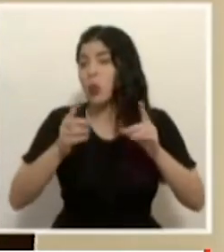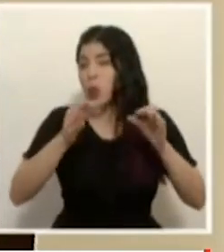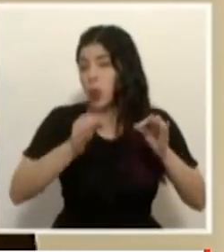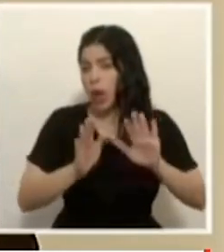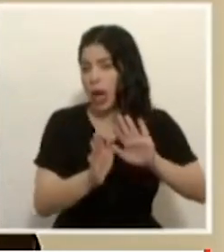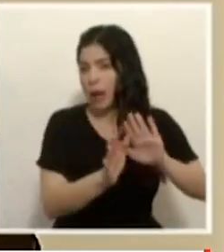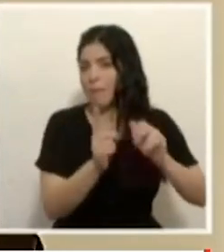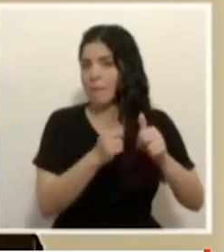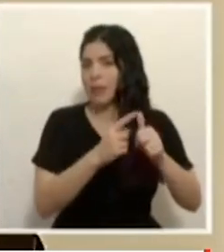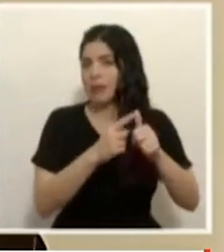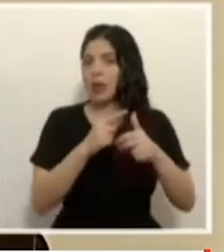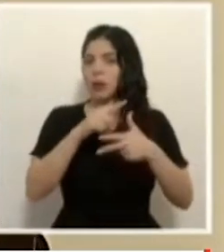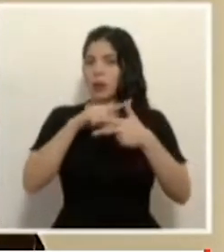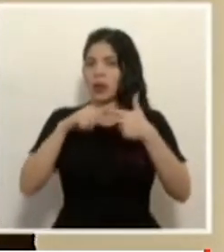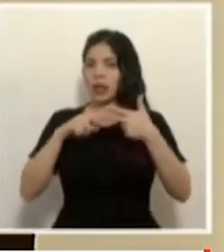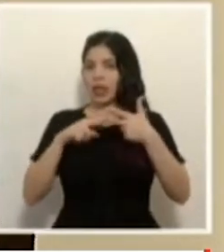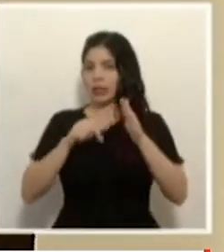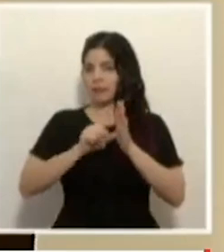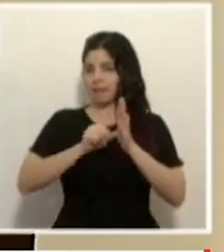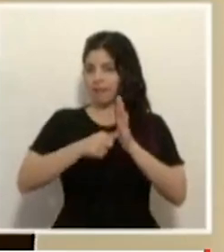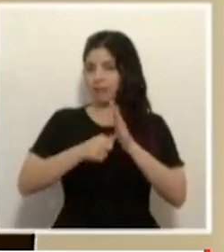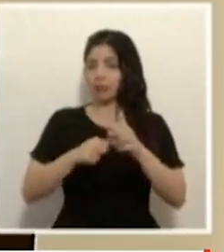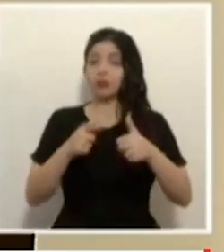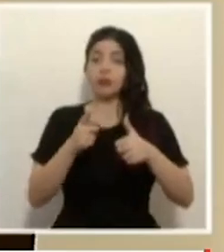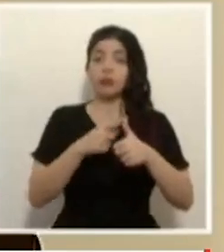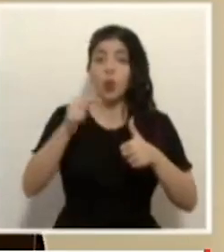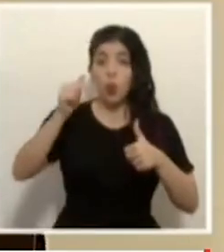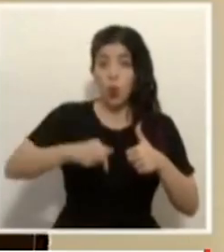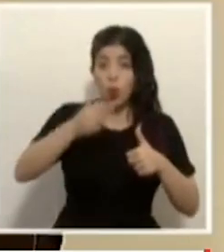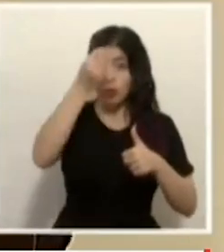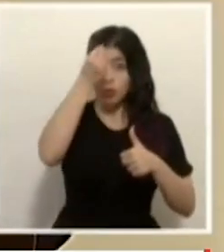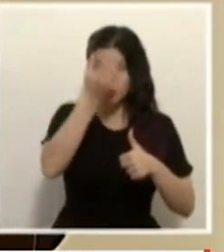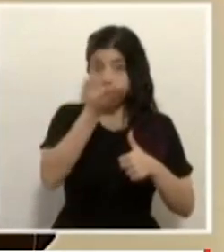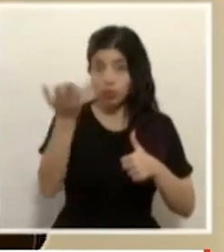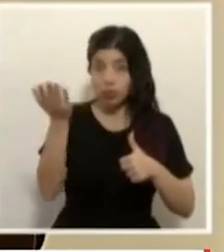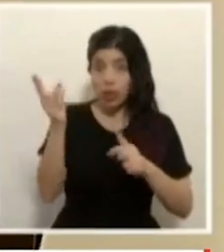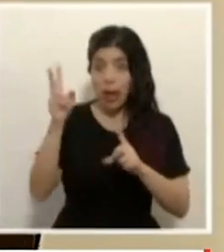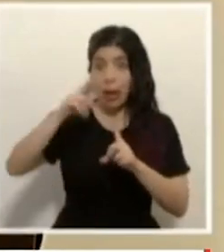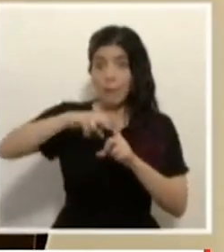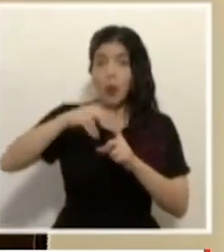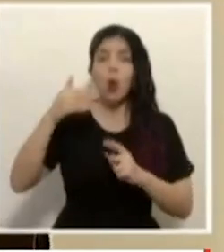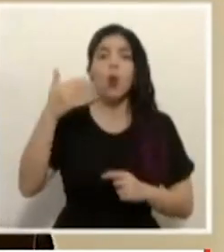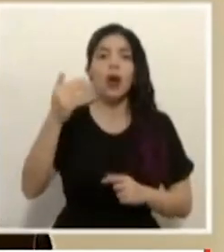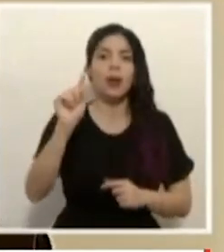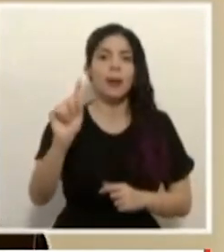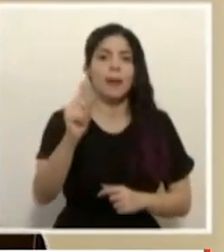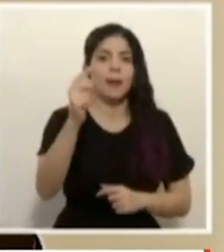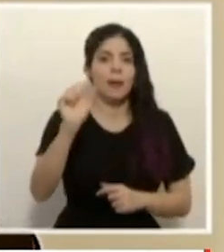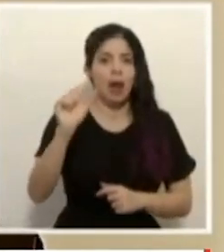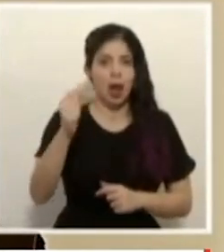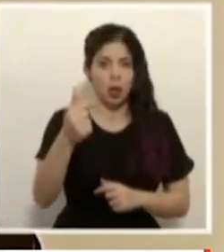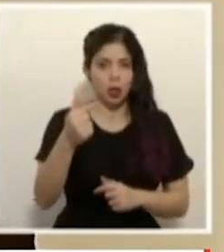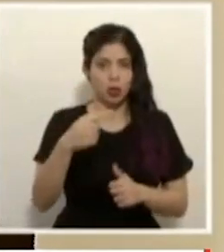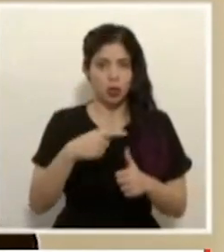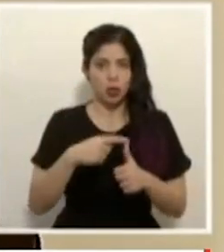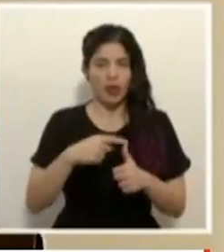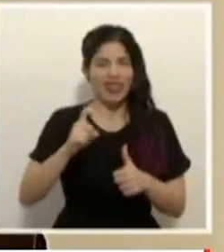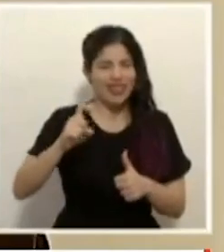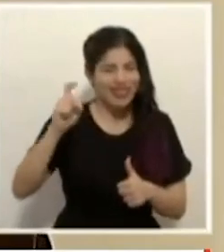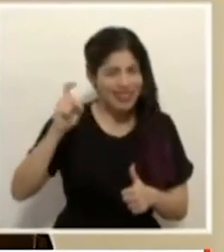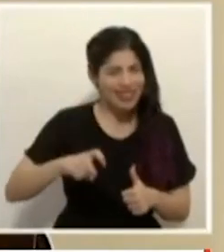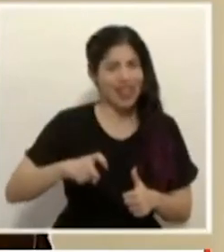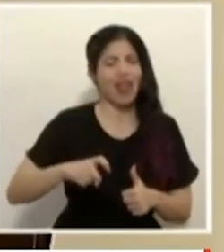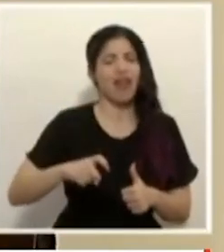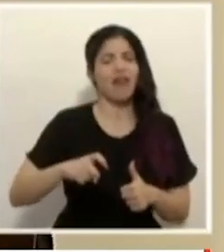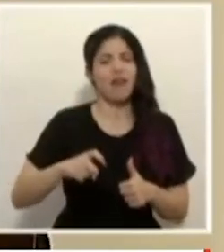resaltar tres cosas. Primero, las acciones que anunciamos hoy, que entran a regir el primero de agosto, deben ir acompañadas